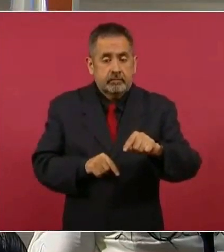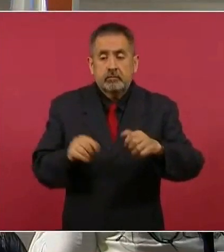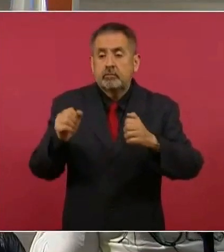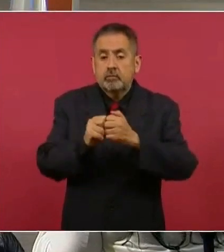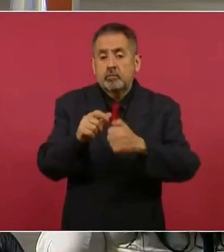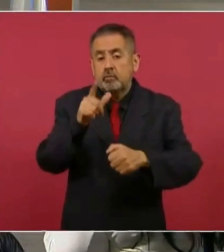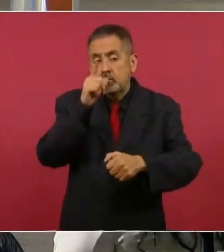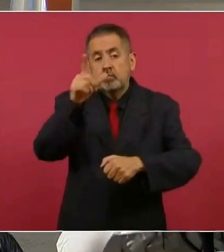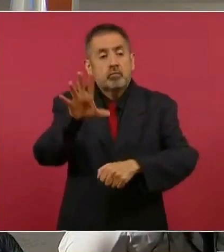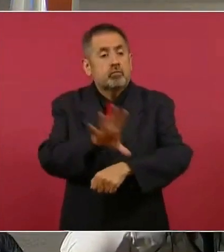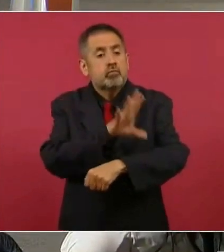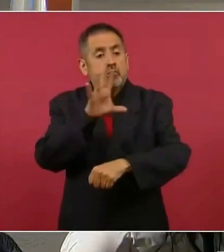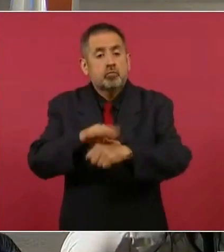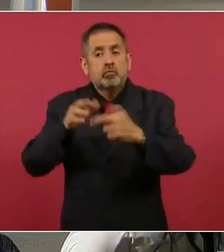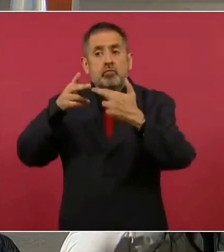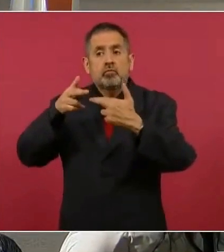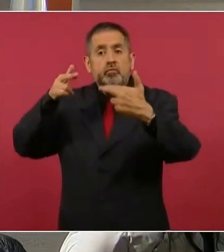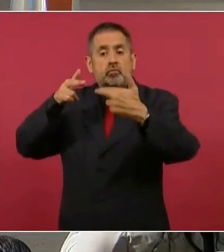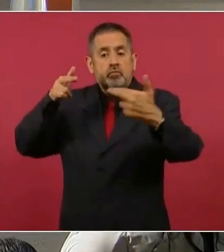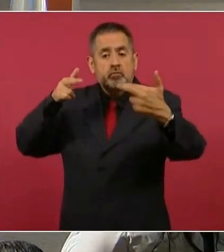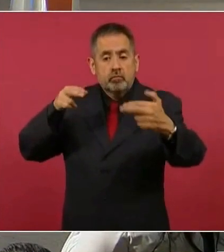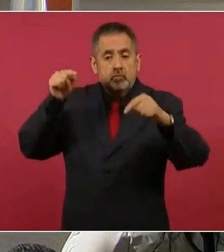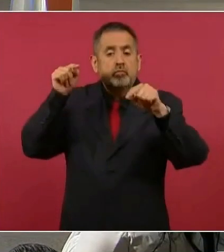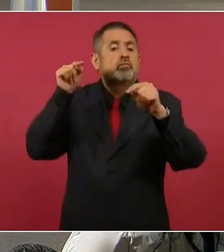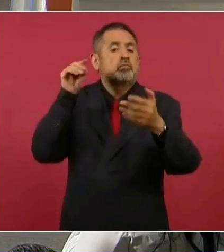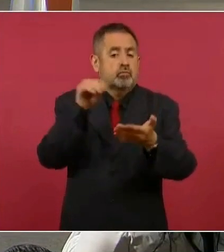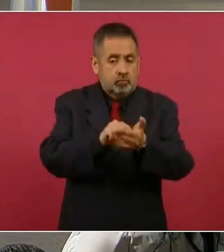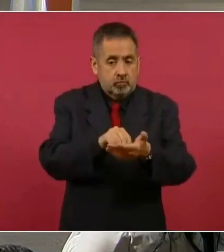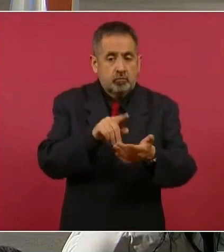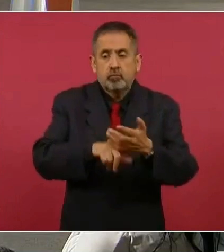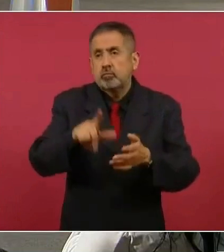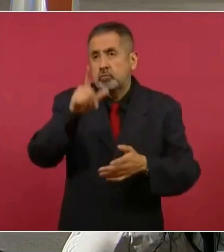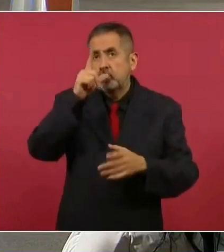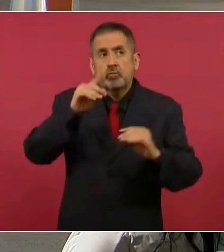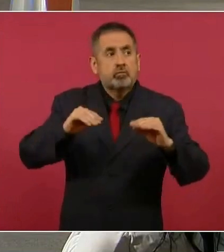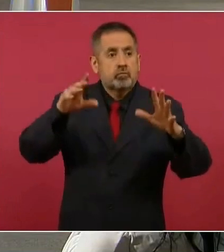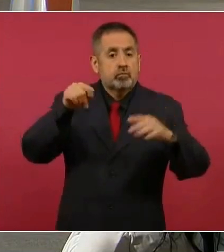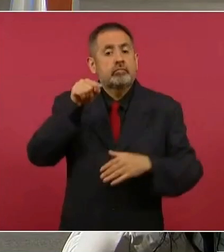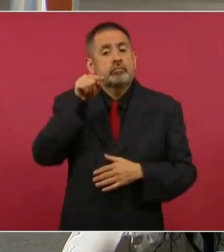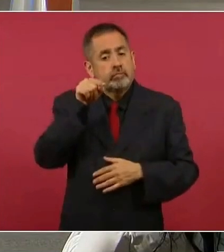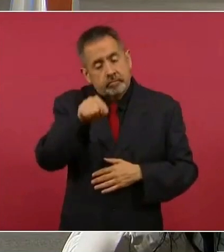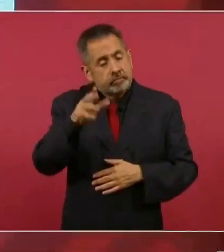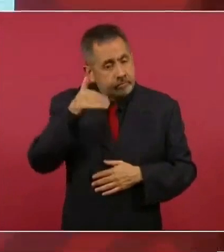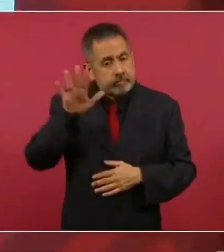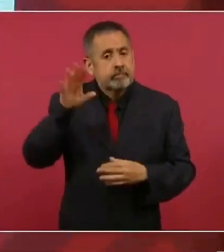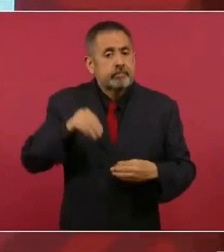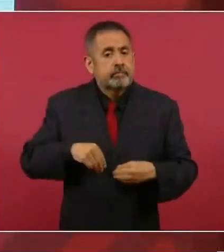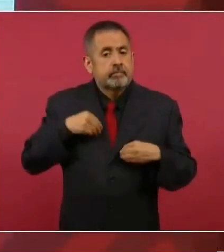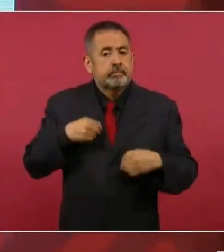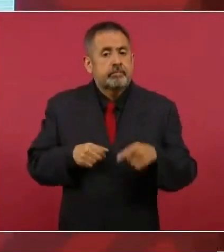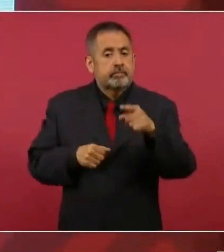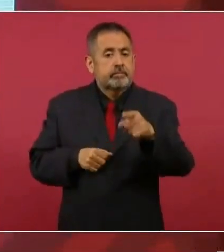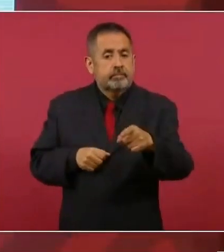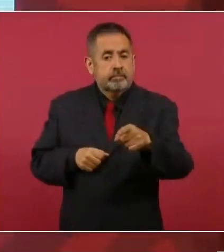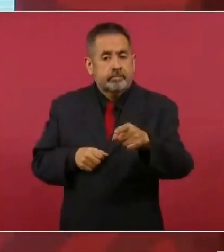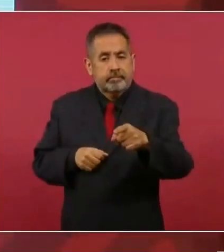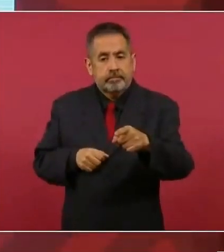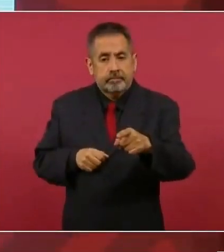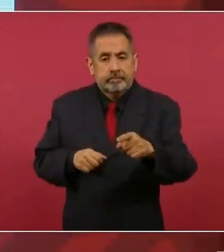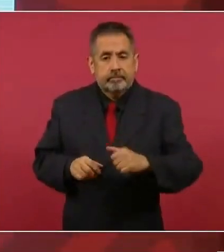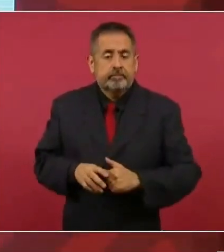eléctrica. Porque llegó a vivir un